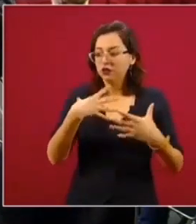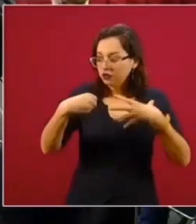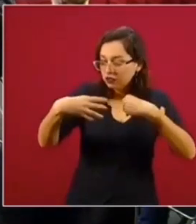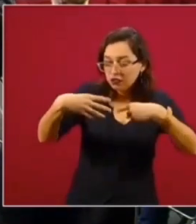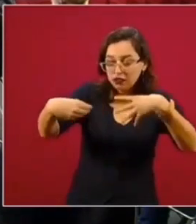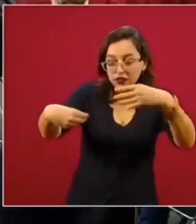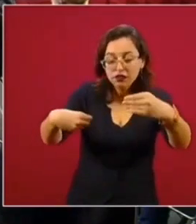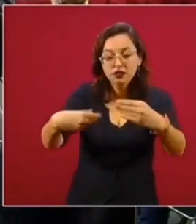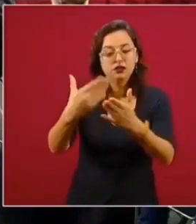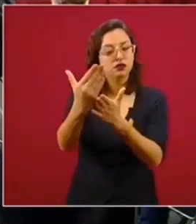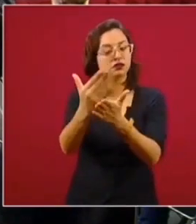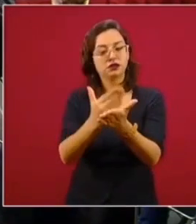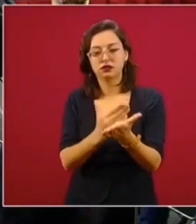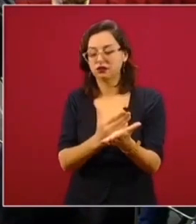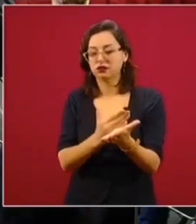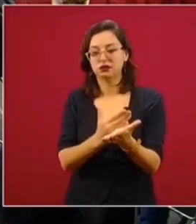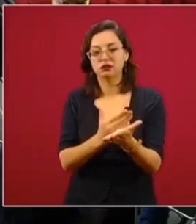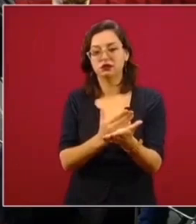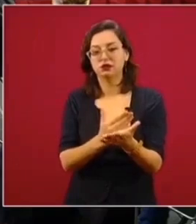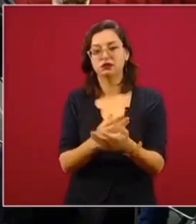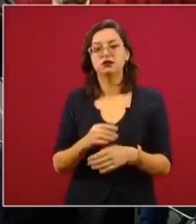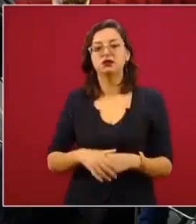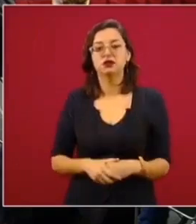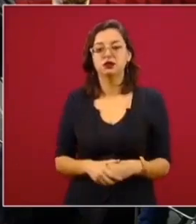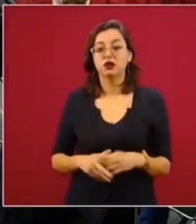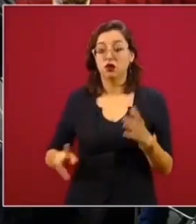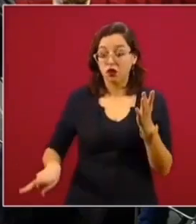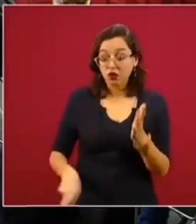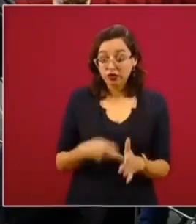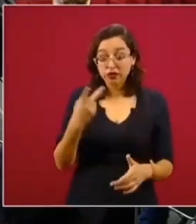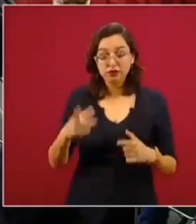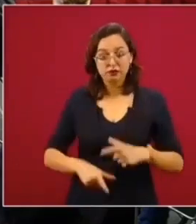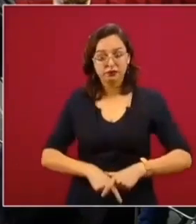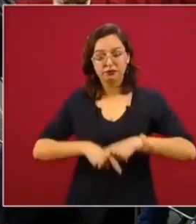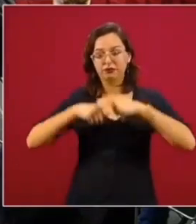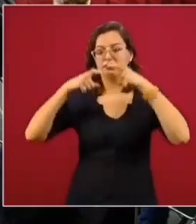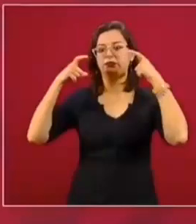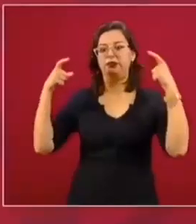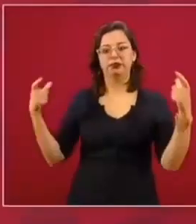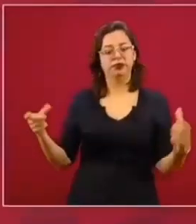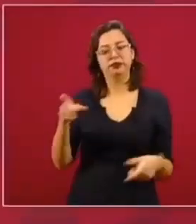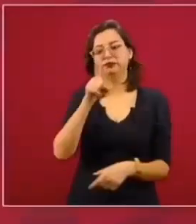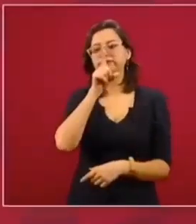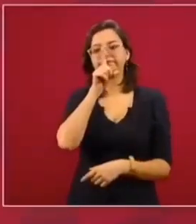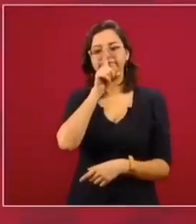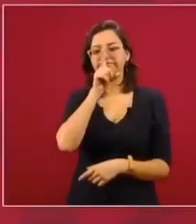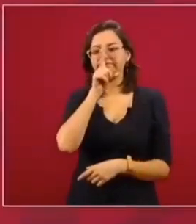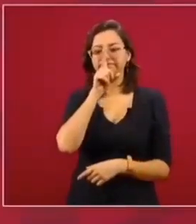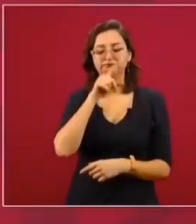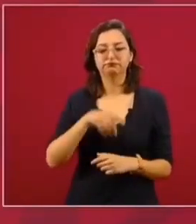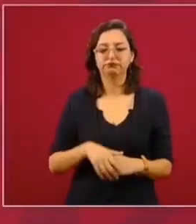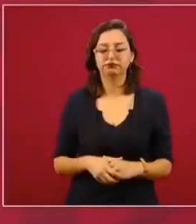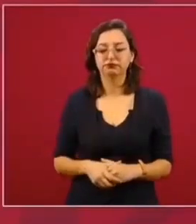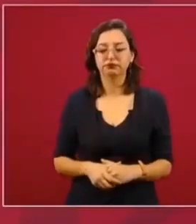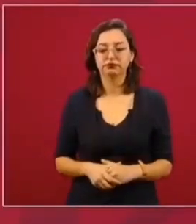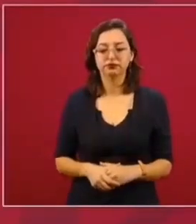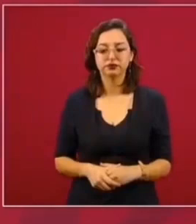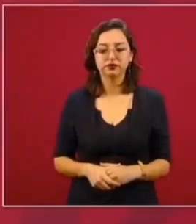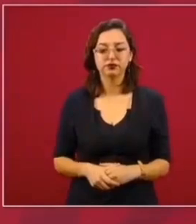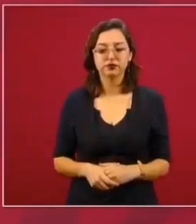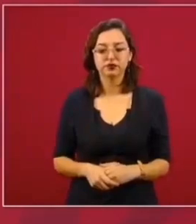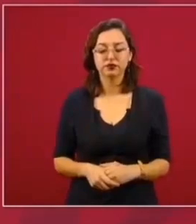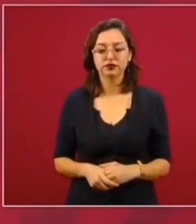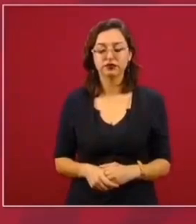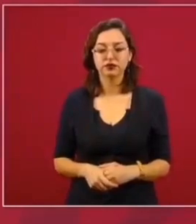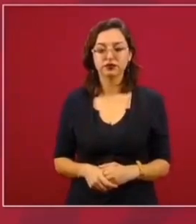y de nuevo se nos complique la situación de la pandemia.